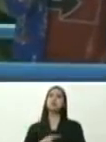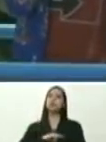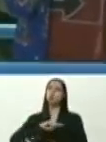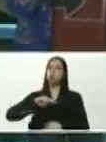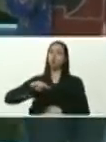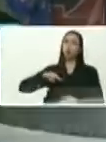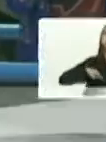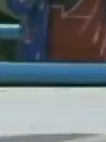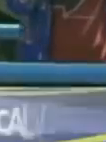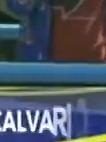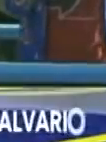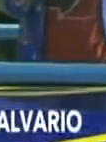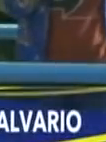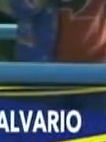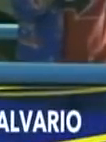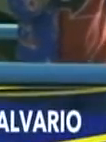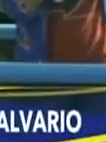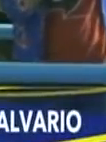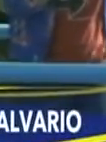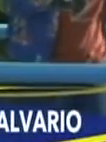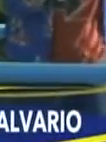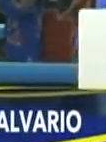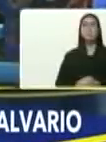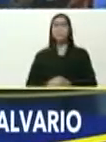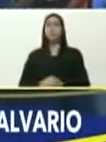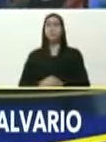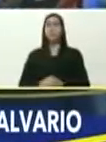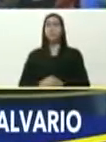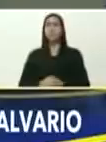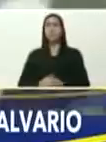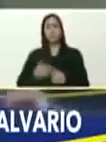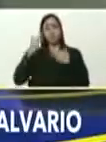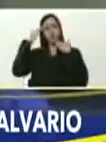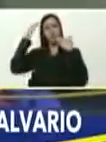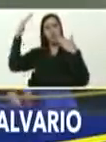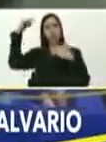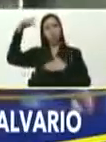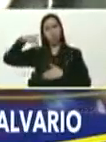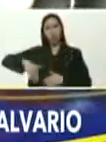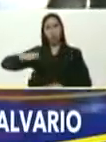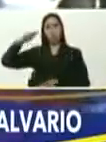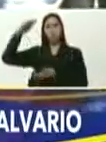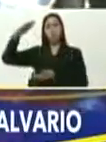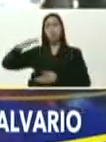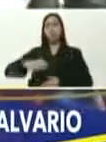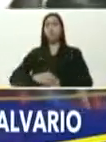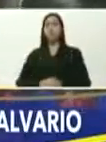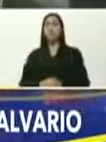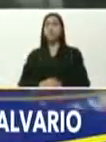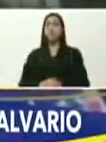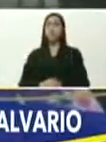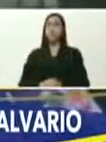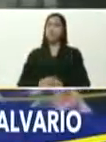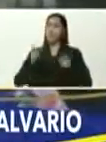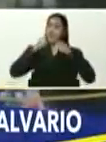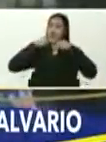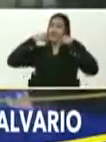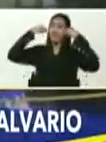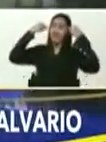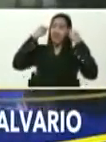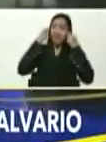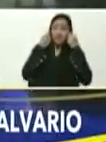Nicolás Maduro, un saludo, desde aquí, desde Calvario, le puedo decir, me sacó una sonrisa, unas